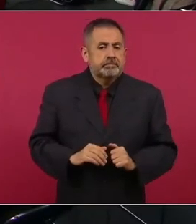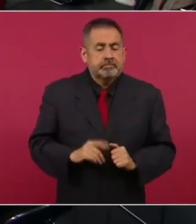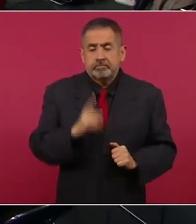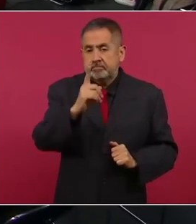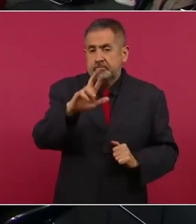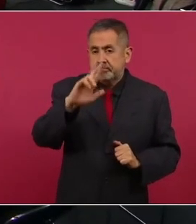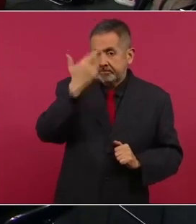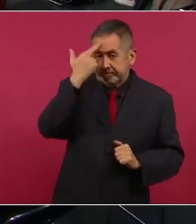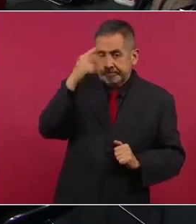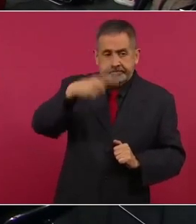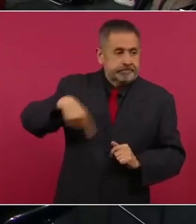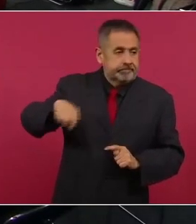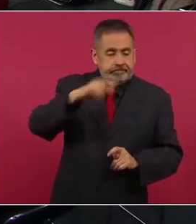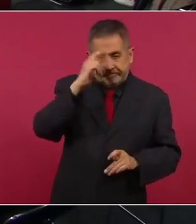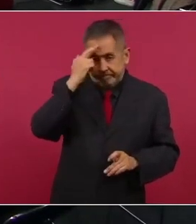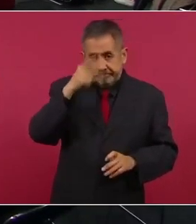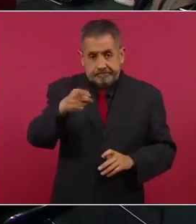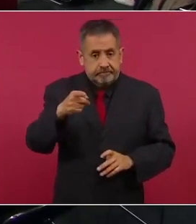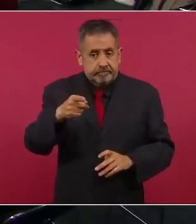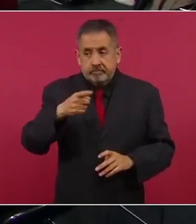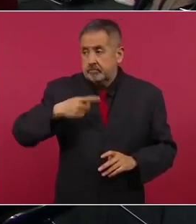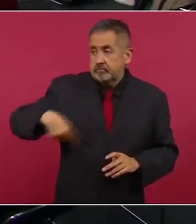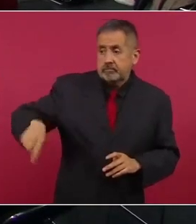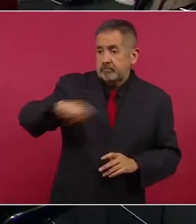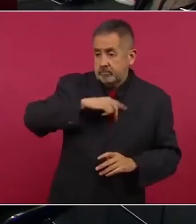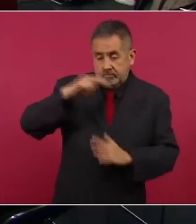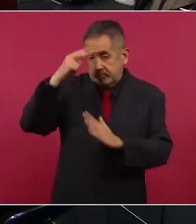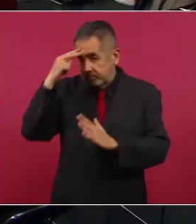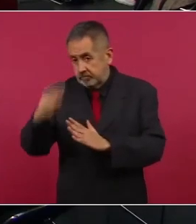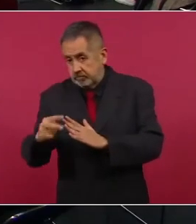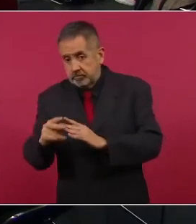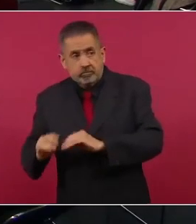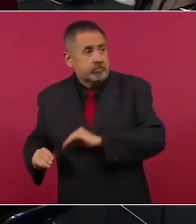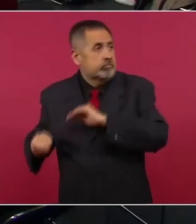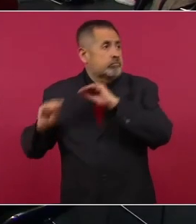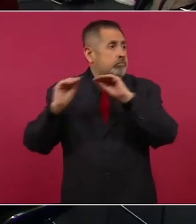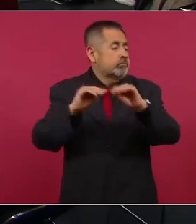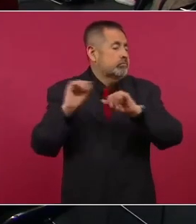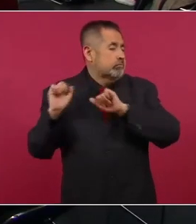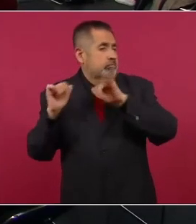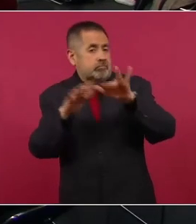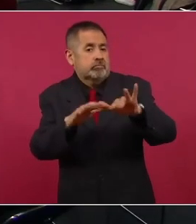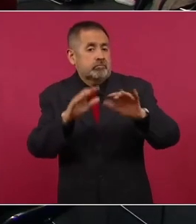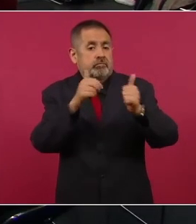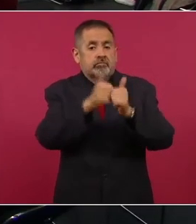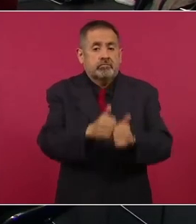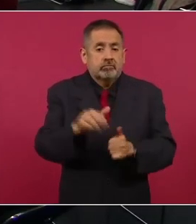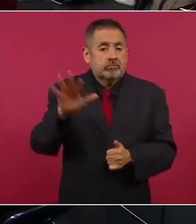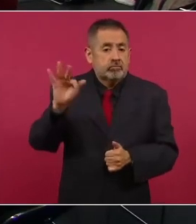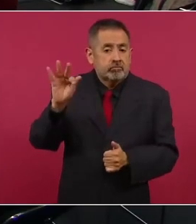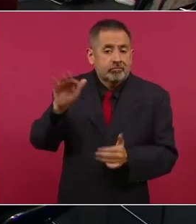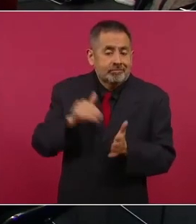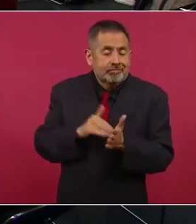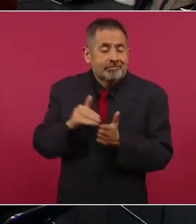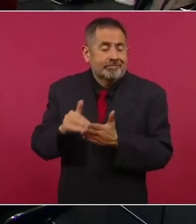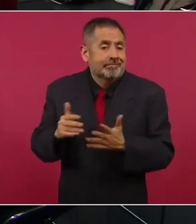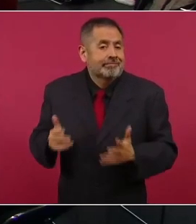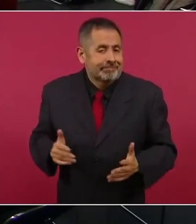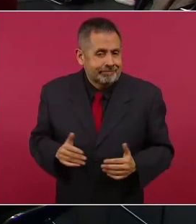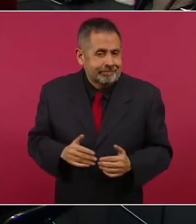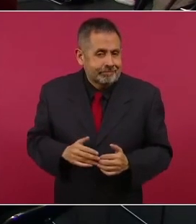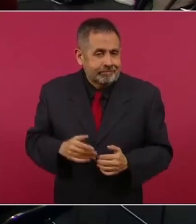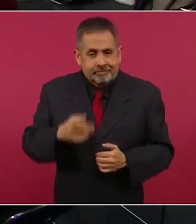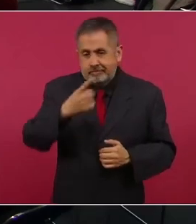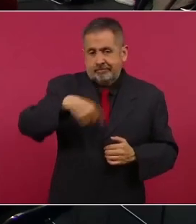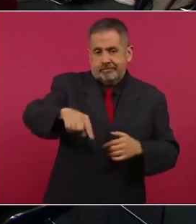recordamos que los mexicanos en Estados Unidos son 40 millones, que nuestros hermanos